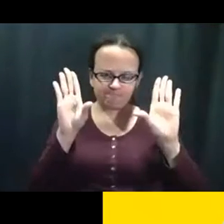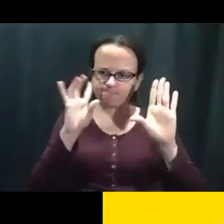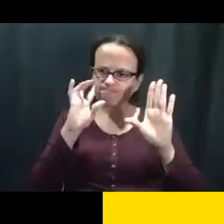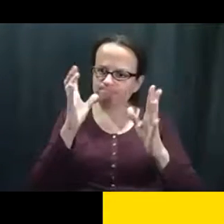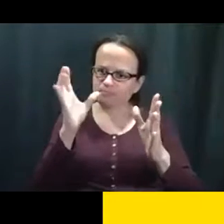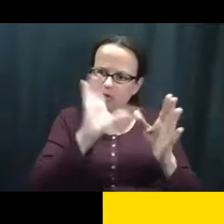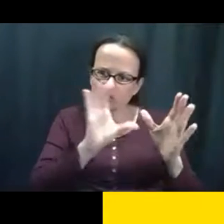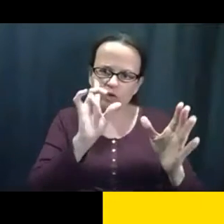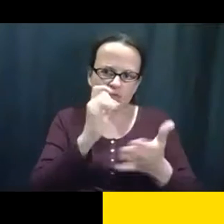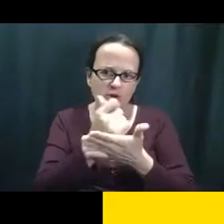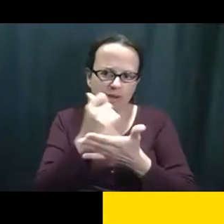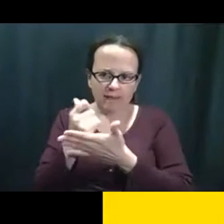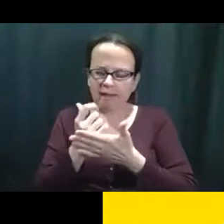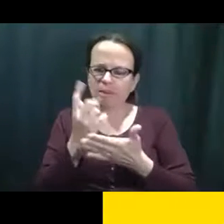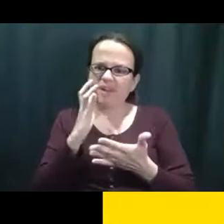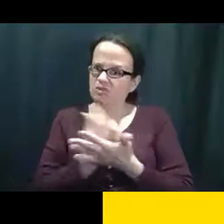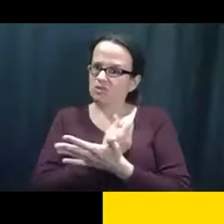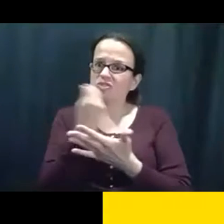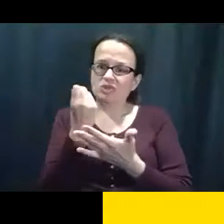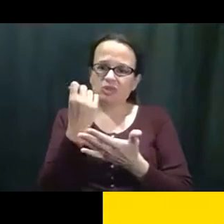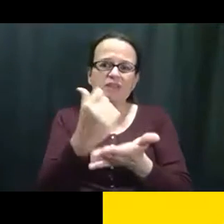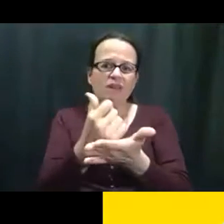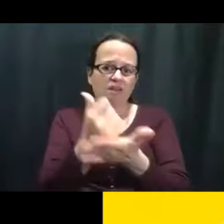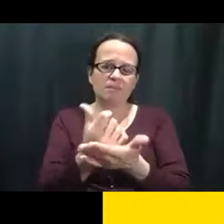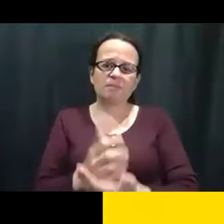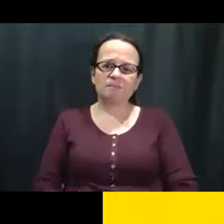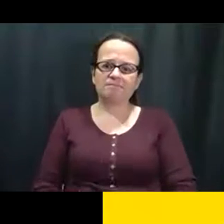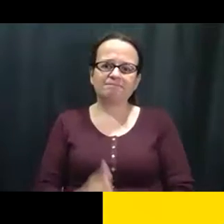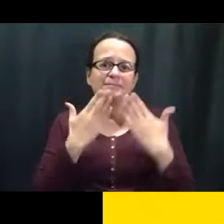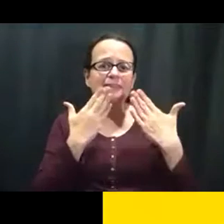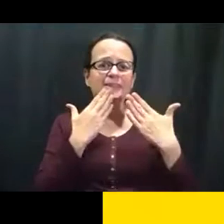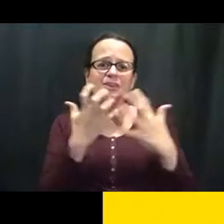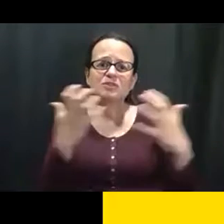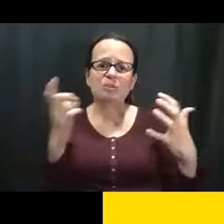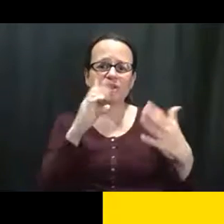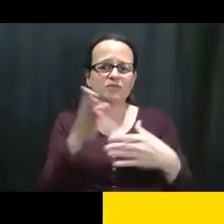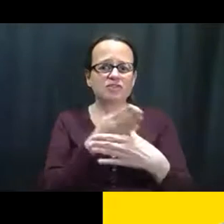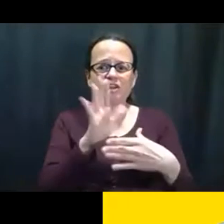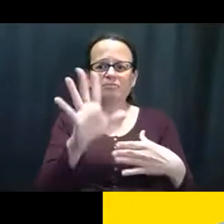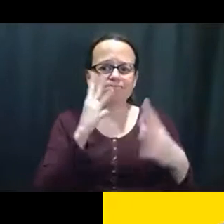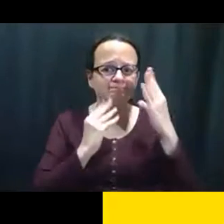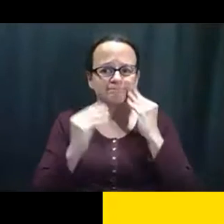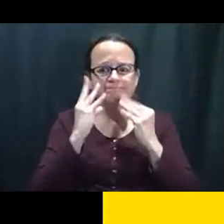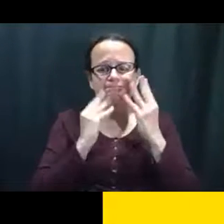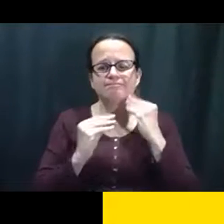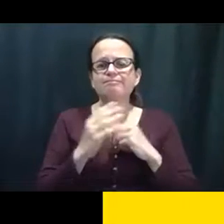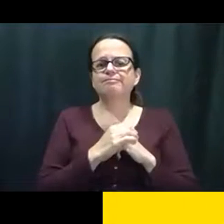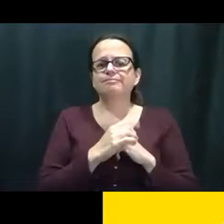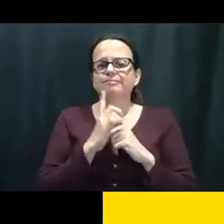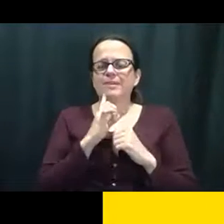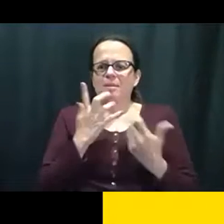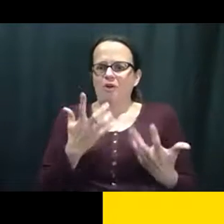contacte y sea persistente para recibir la, la ayuda que necesita y que merece.